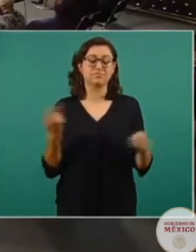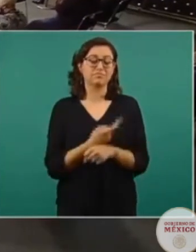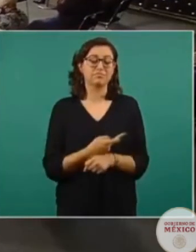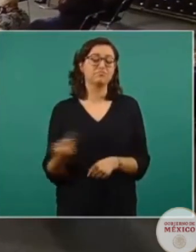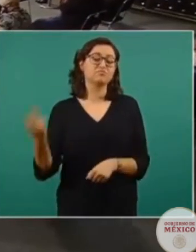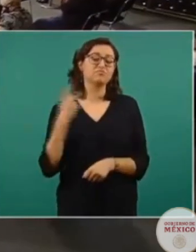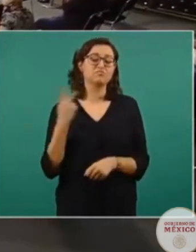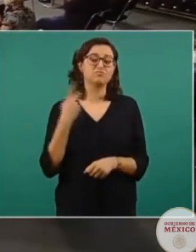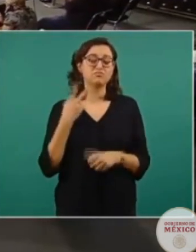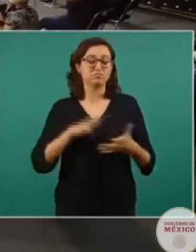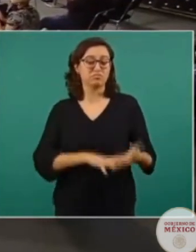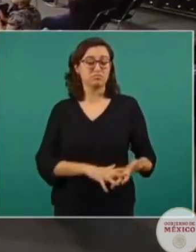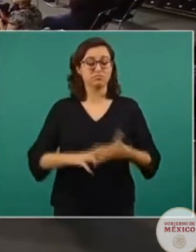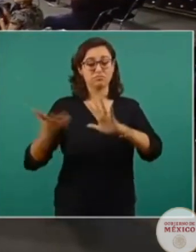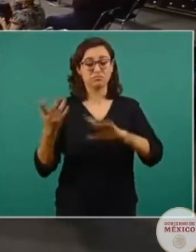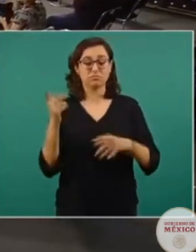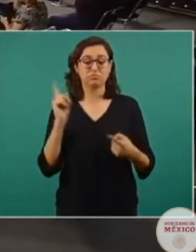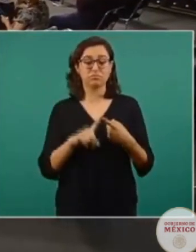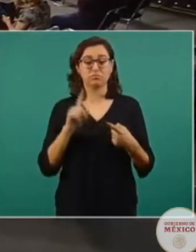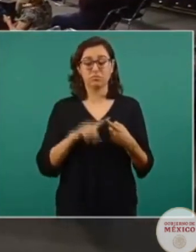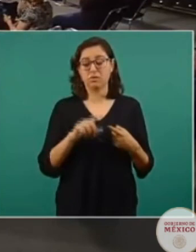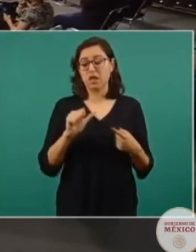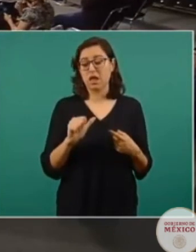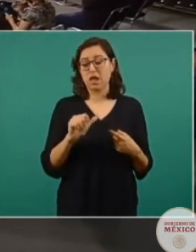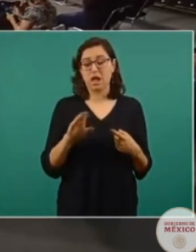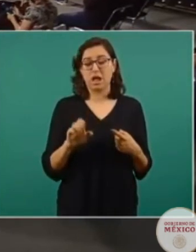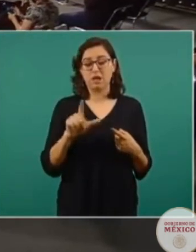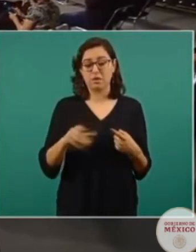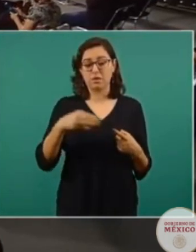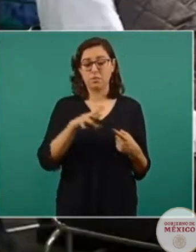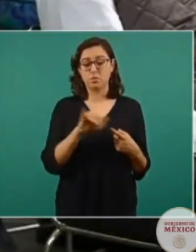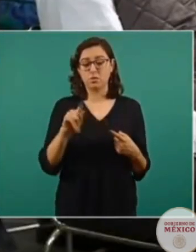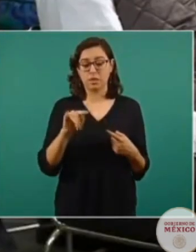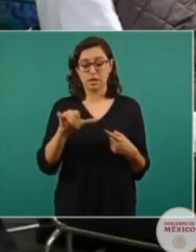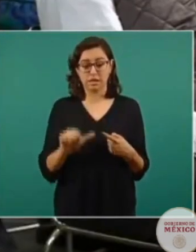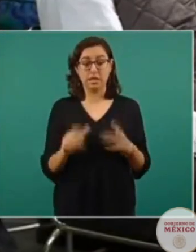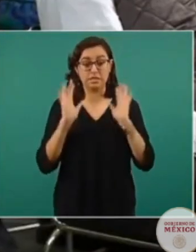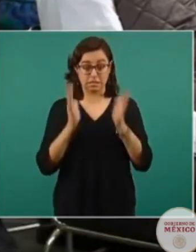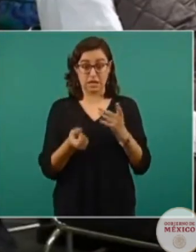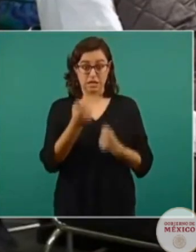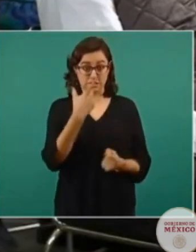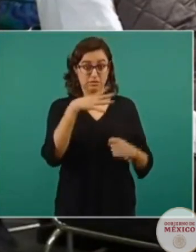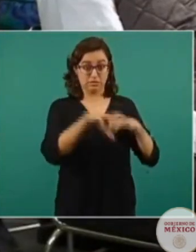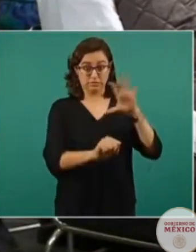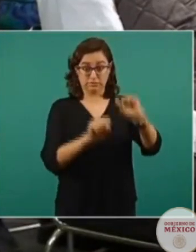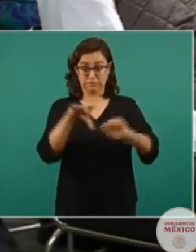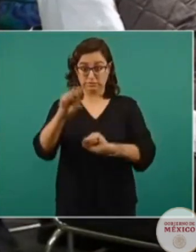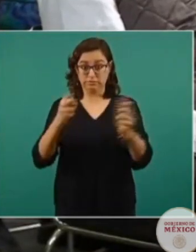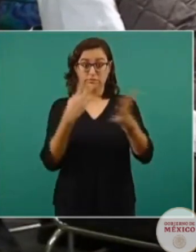gobierno federal. Y los líderes políticos de los partidos, tratando de sacar raja política,